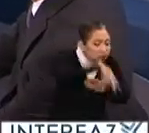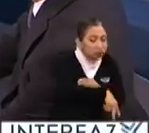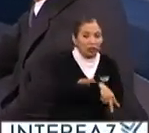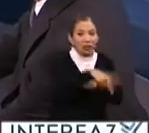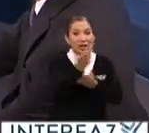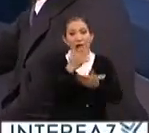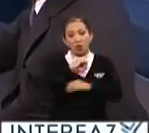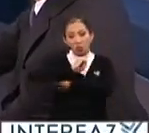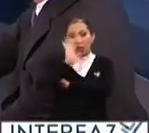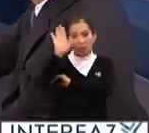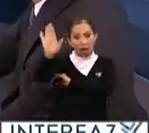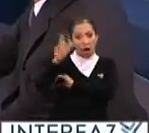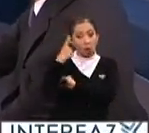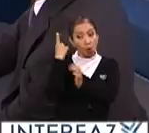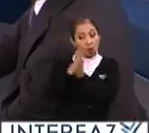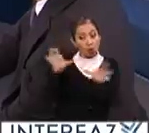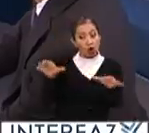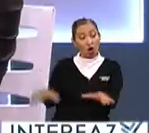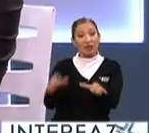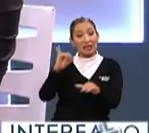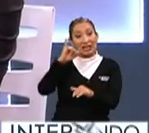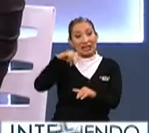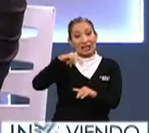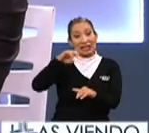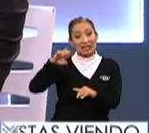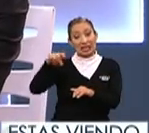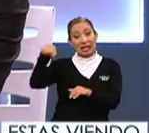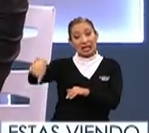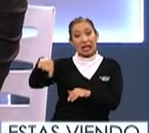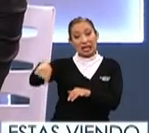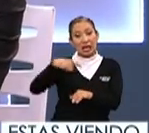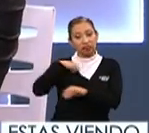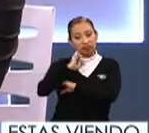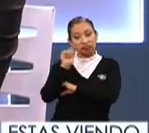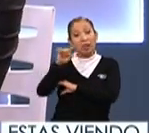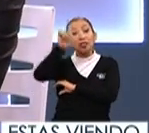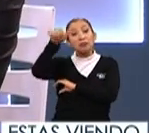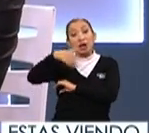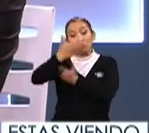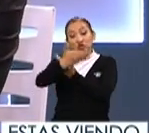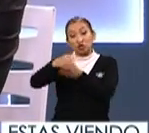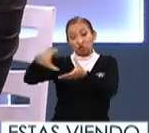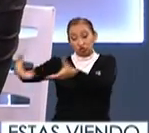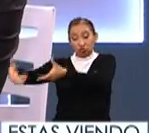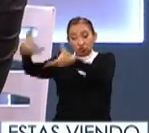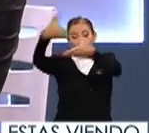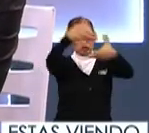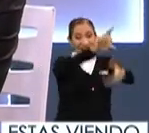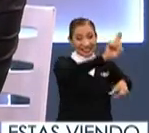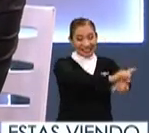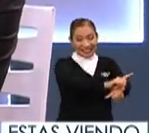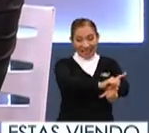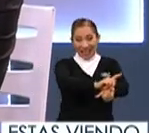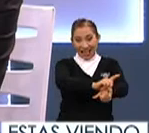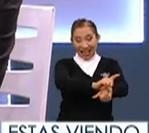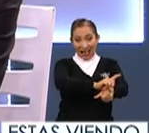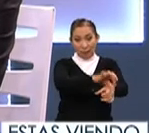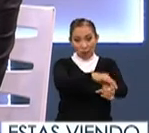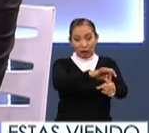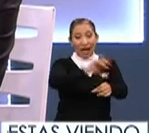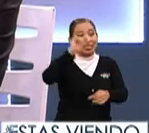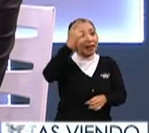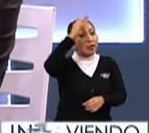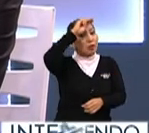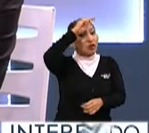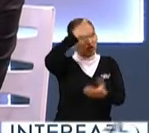concentrados en una bodega única, un local único del Instituto Nacional Electoral, que va a trasladar estos sobres votos el día de la jornada electoral al TEC